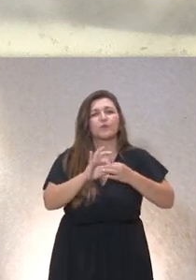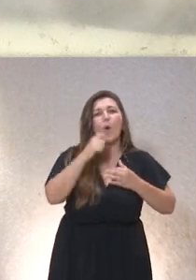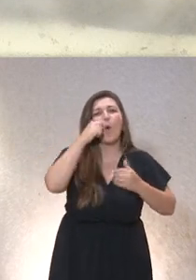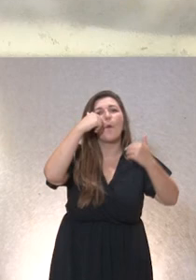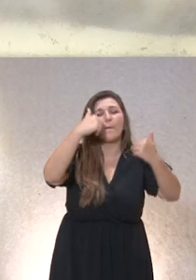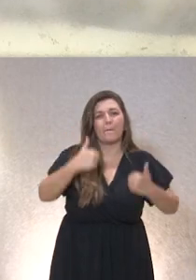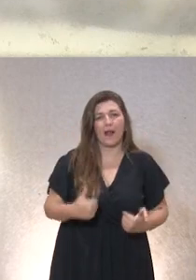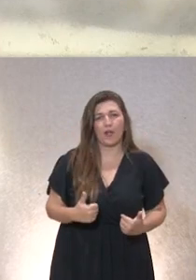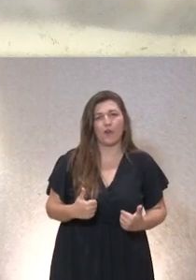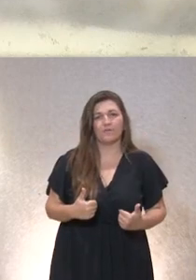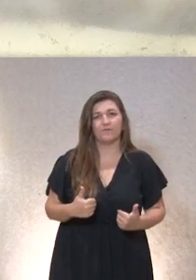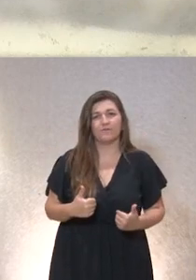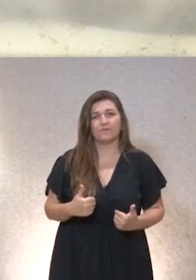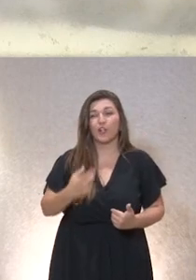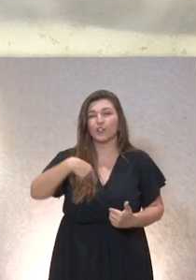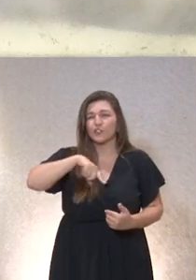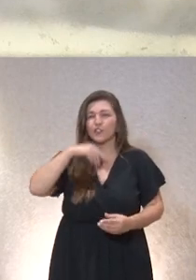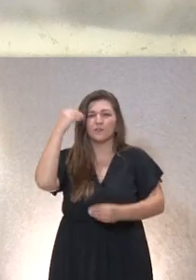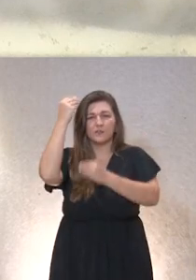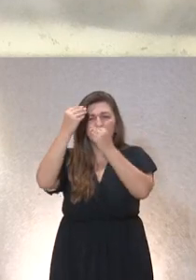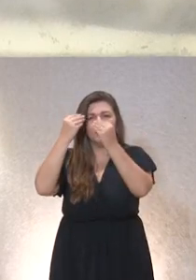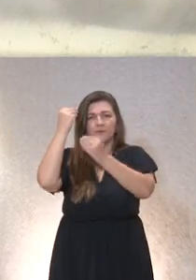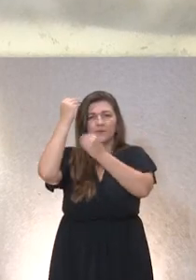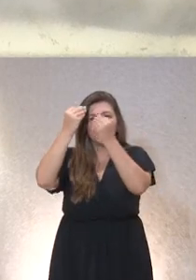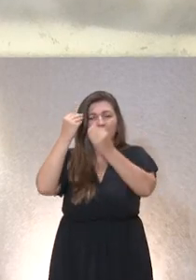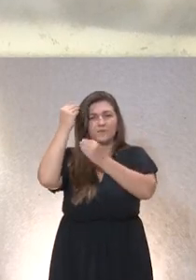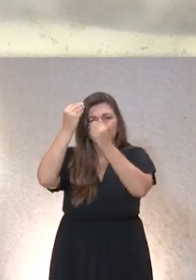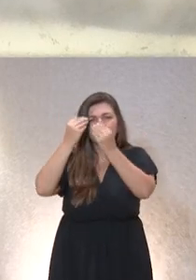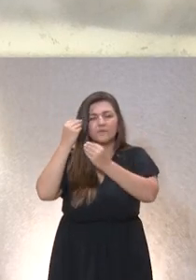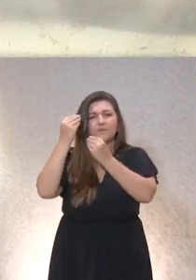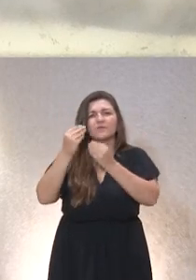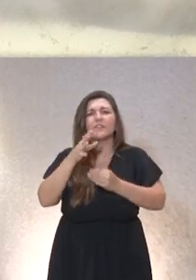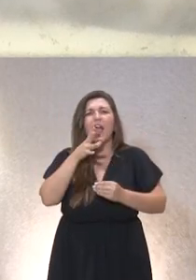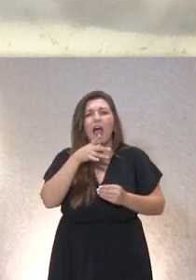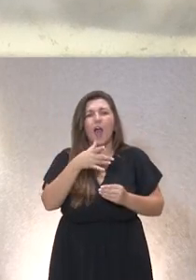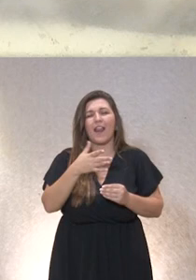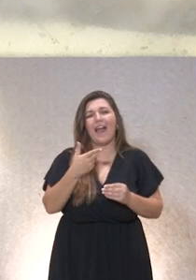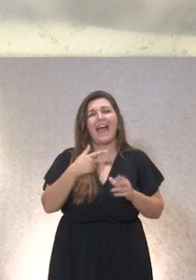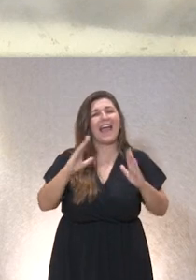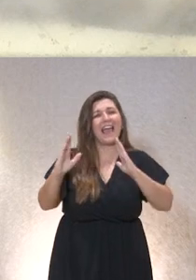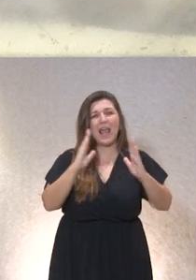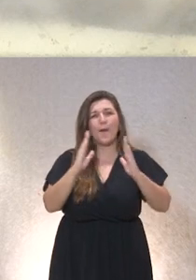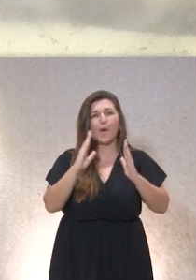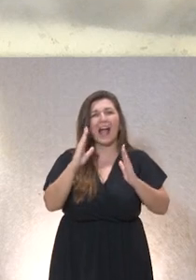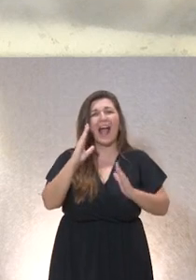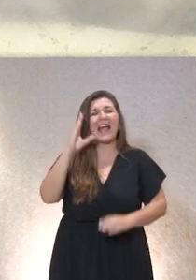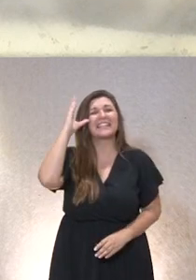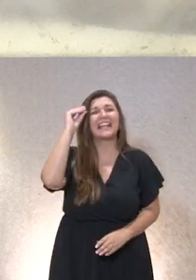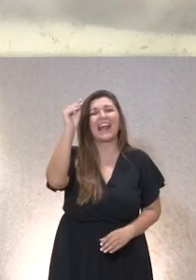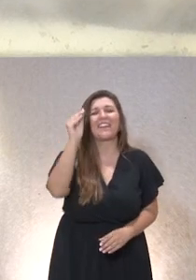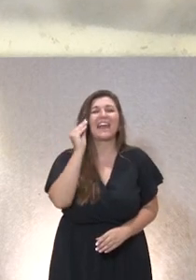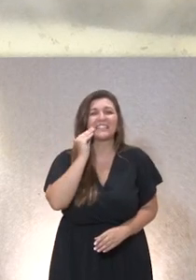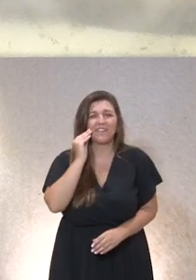nos vamos a cuestionar, nos vamos a plantear en una era tan importante como es la era de la inteligencia artificial,